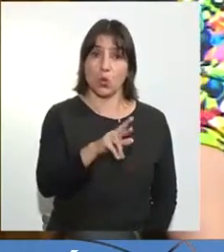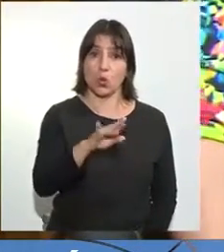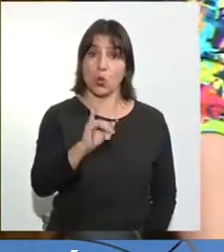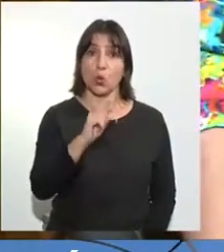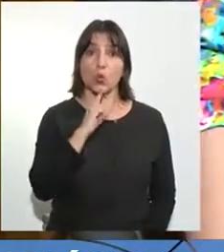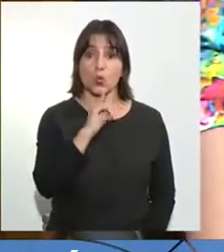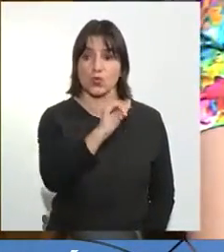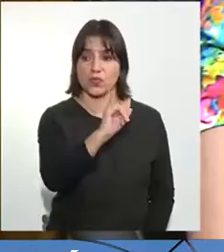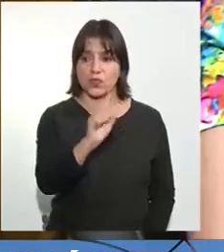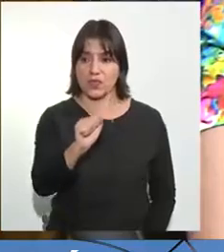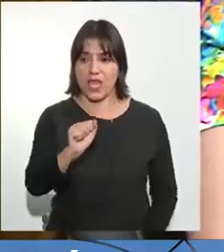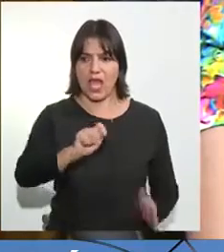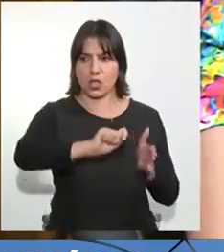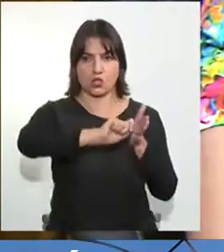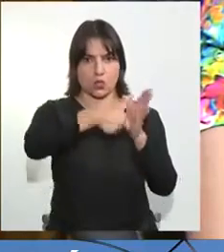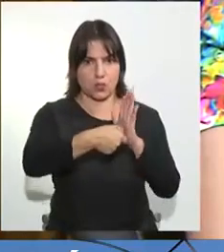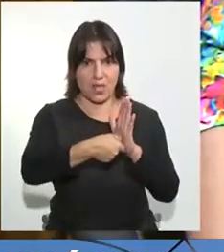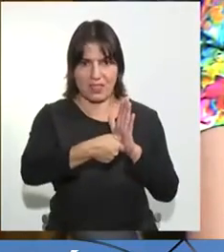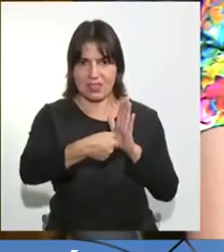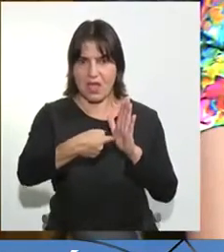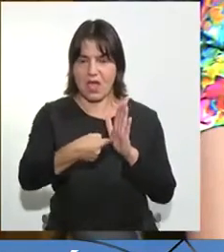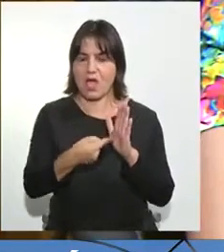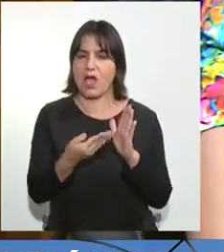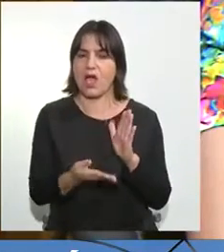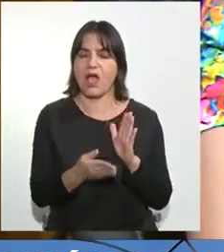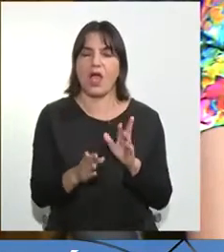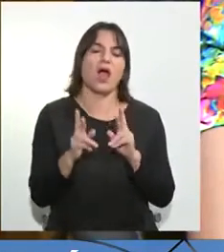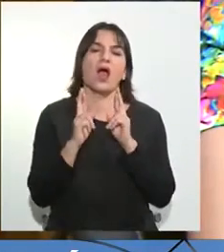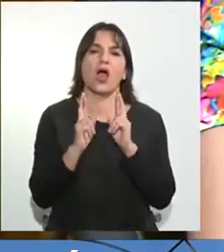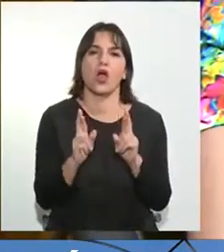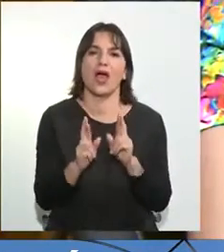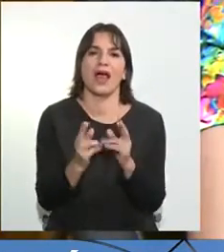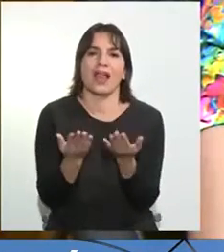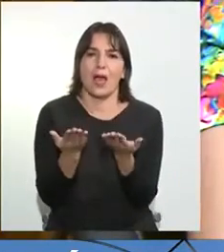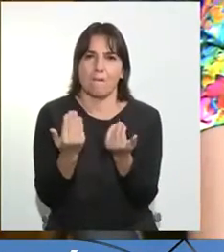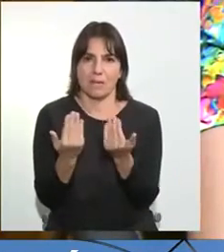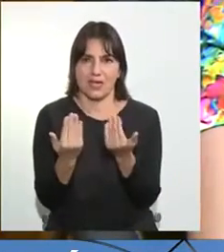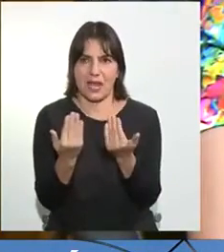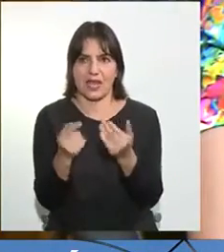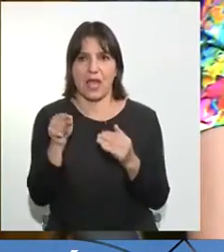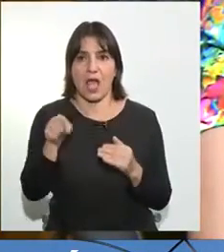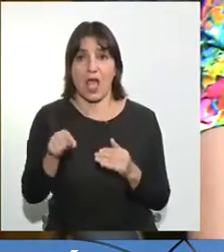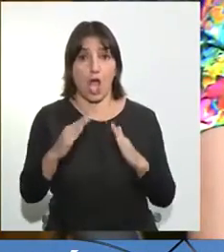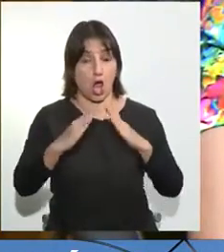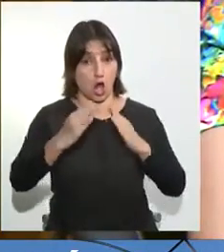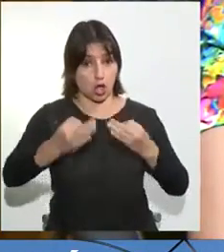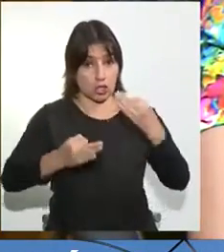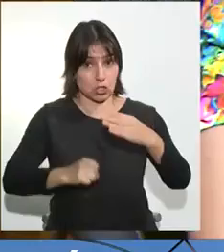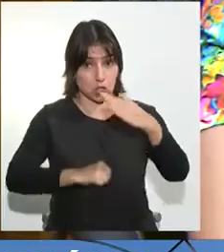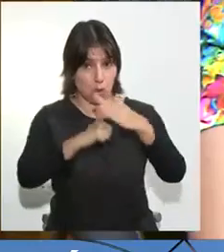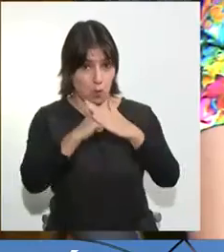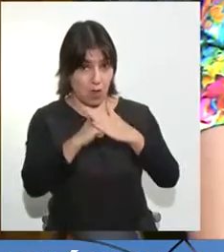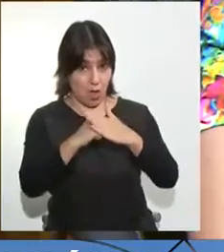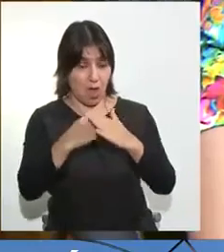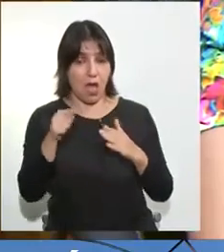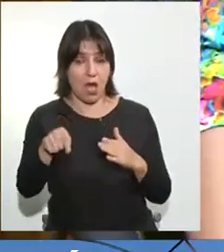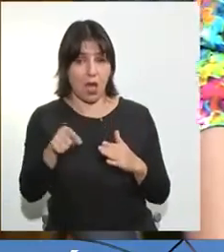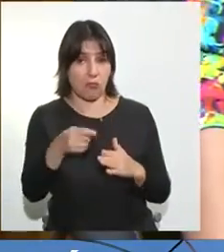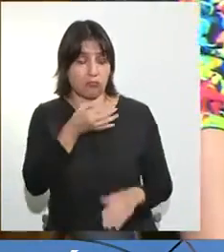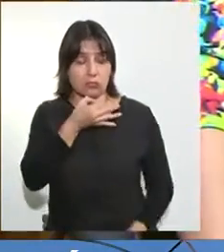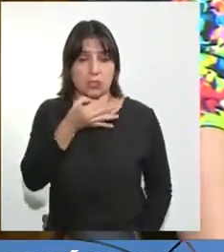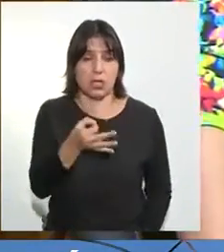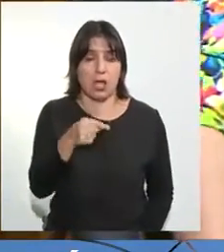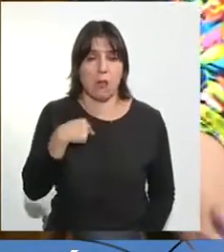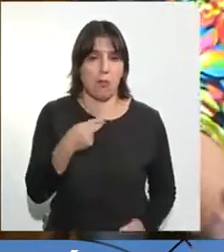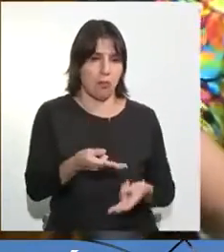facultad. Entonces, para ser coherente, yo esperaría un pronunciamiento de la Corte Suprema. Si quieren que les demos facultades excepcionales,